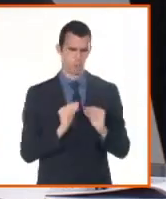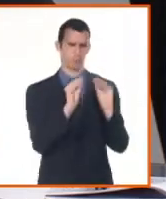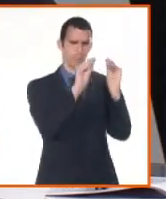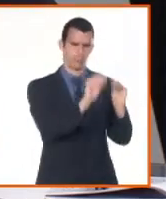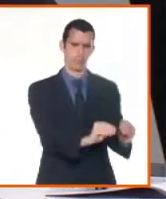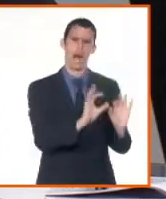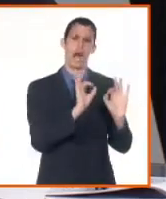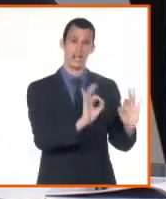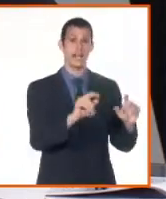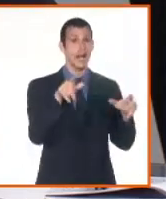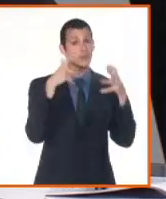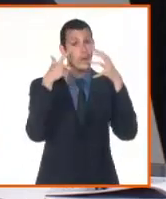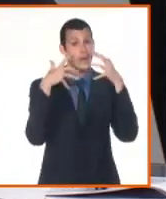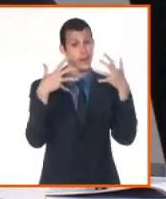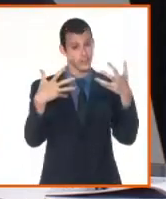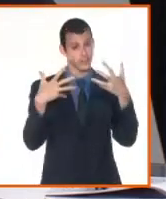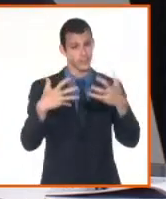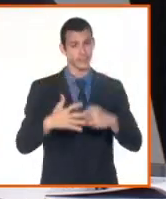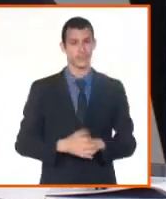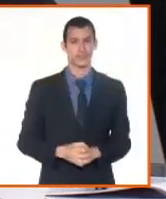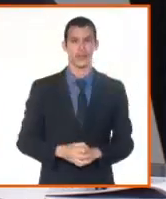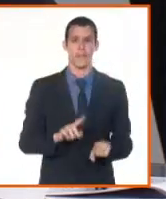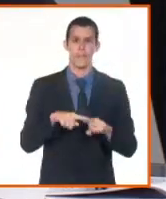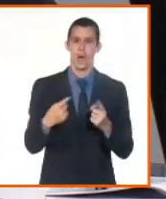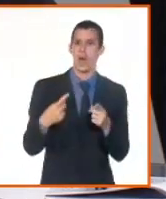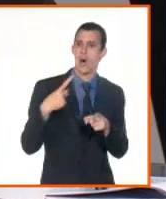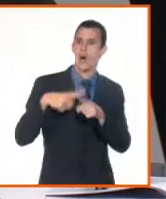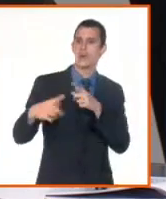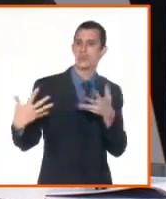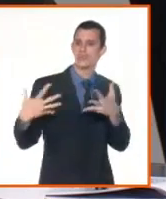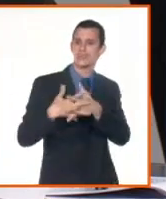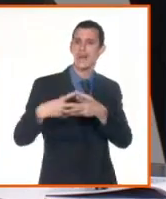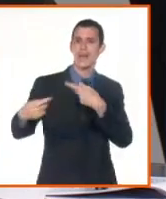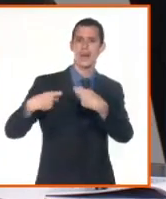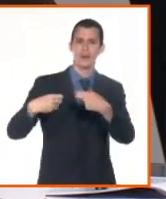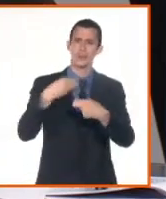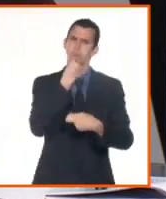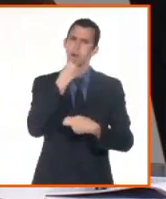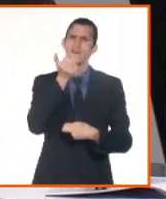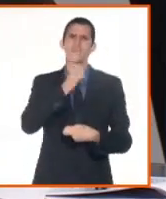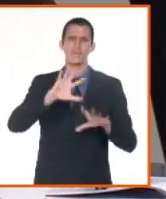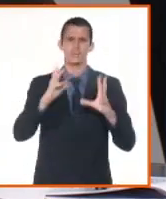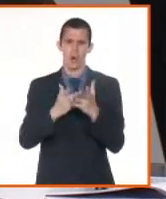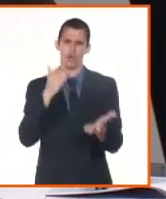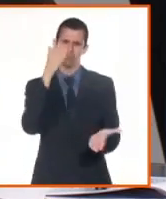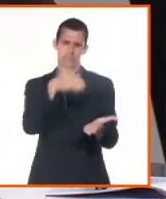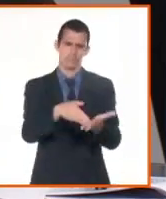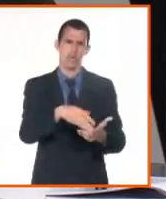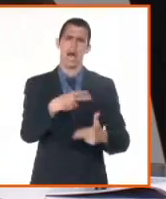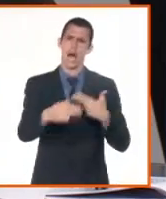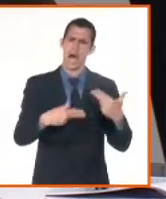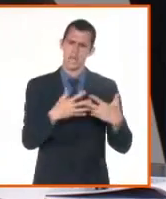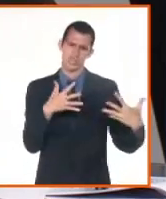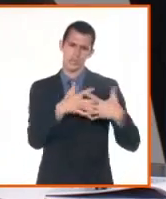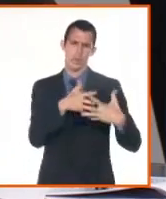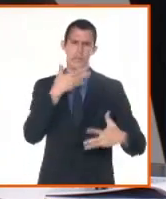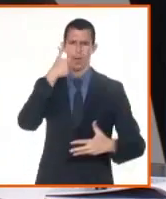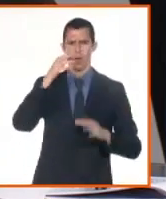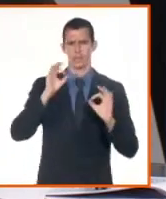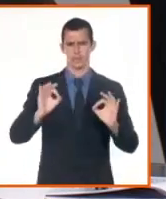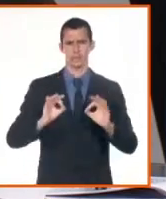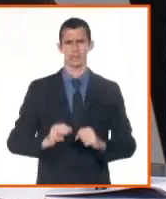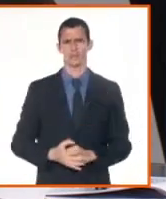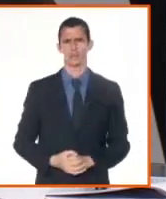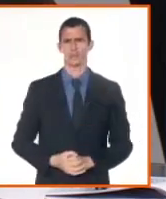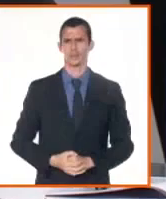interactuando puede acceder al registro y ver este nivel para estos estados para saber